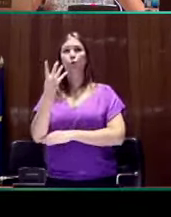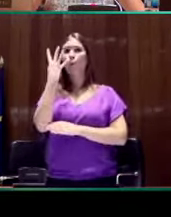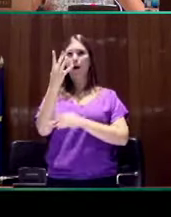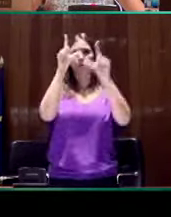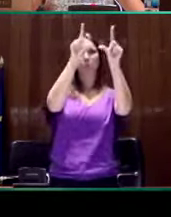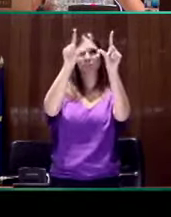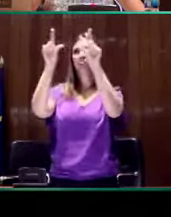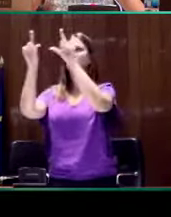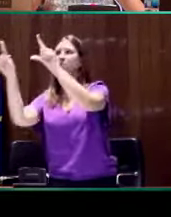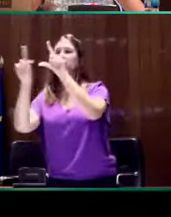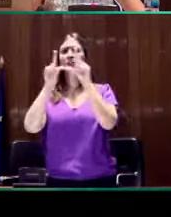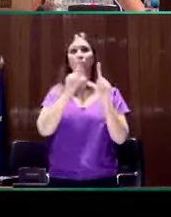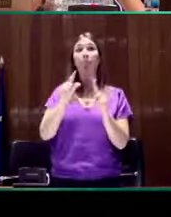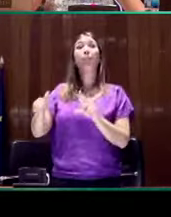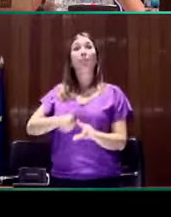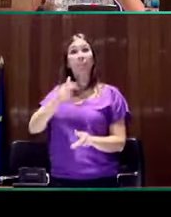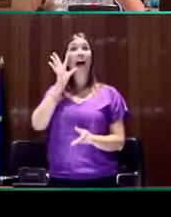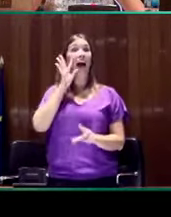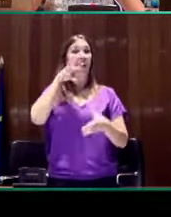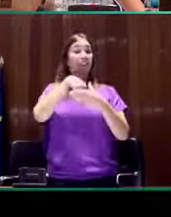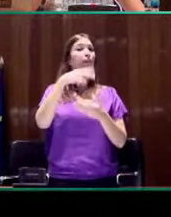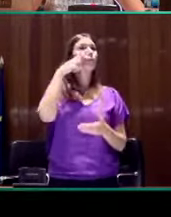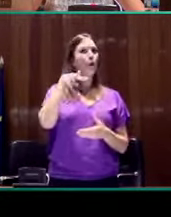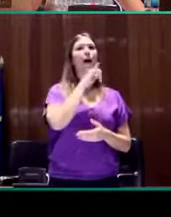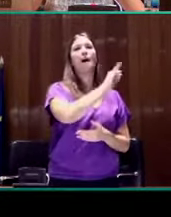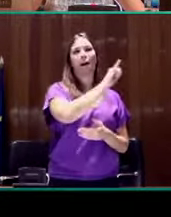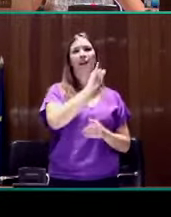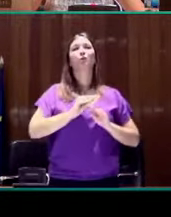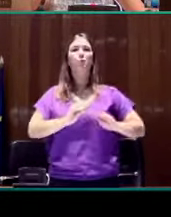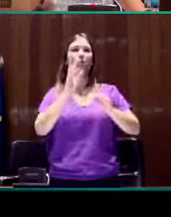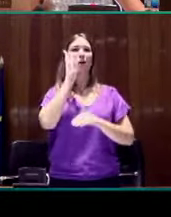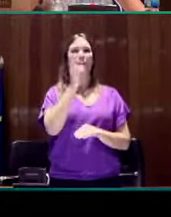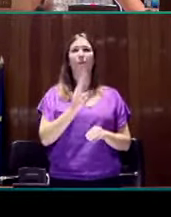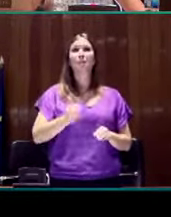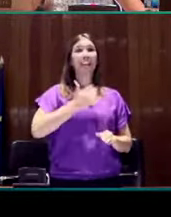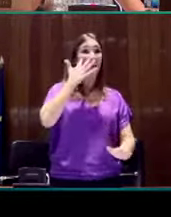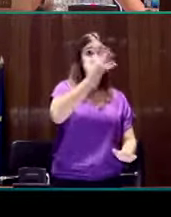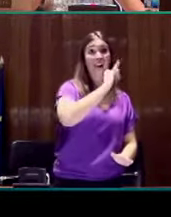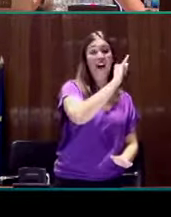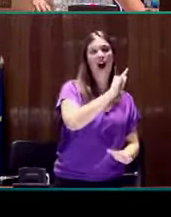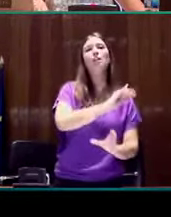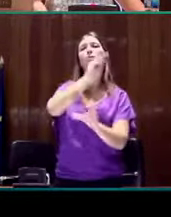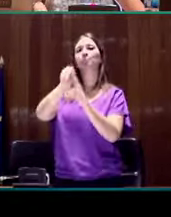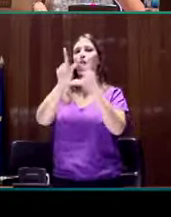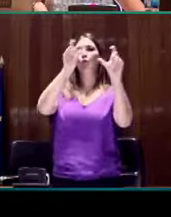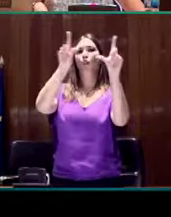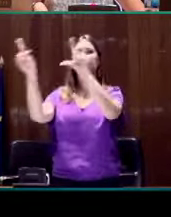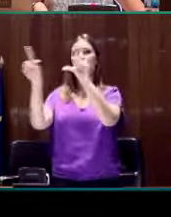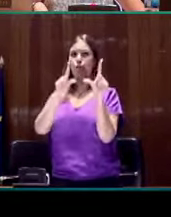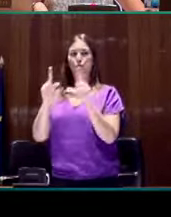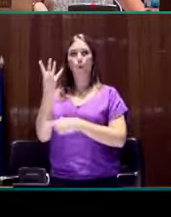Cuatro obras que estaban en ese momento expuestas en los museos de Valladolid, en la ciudad en que se realizó el experimento.